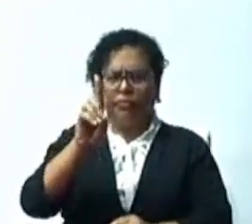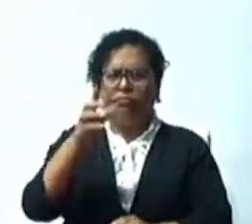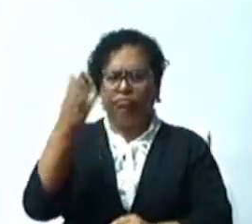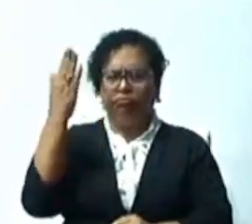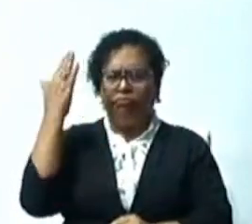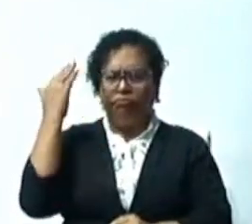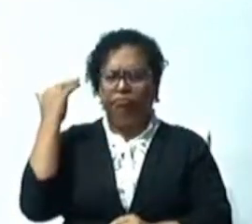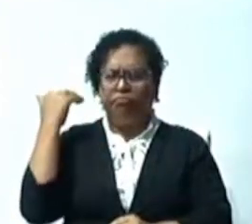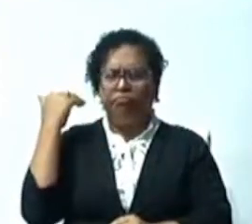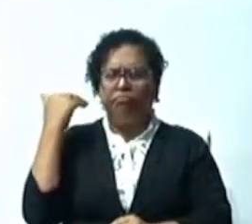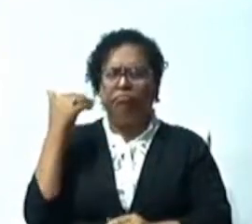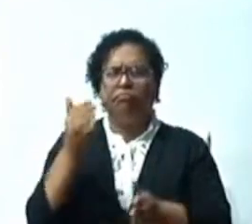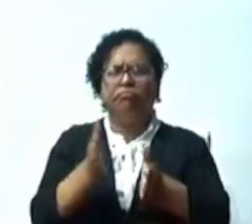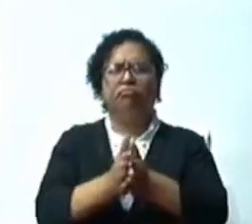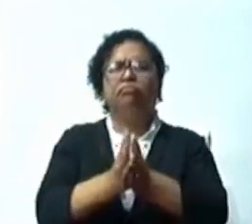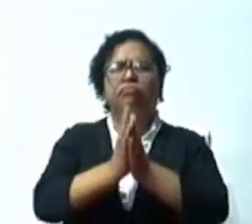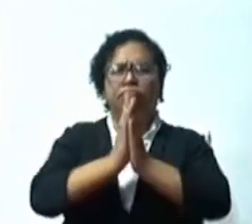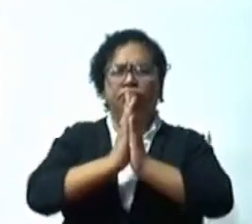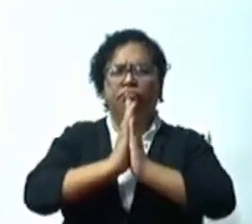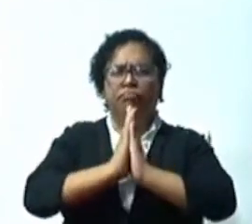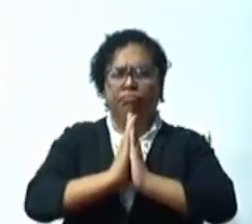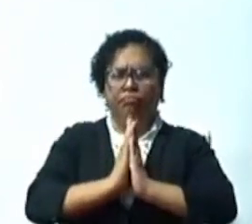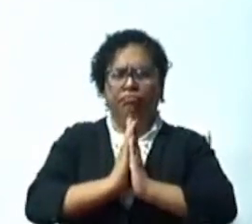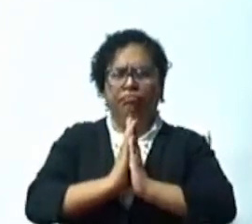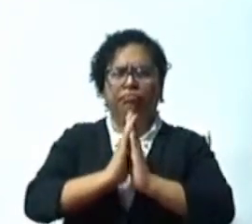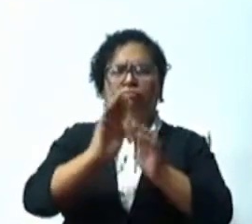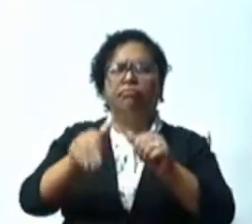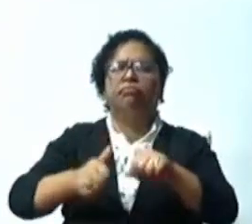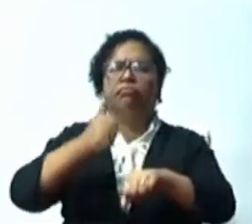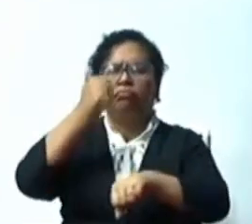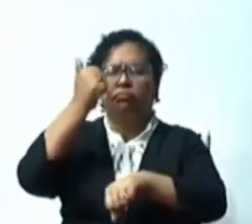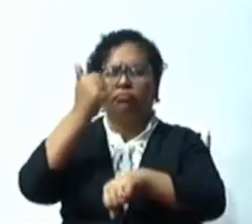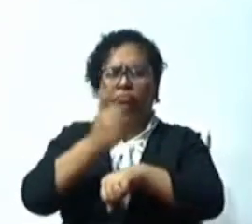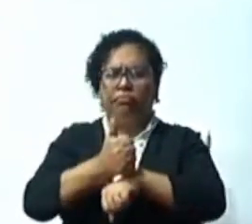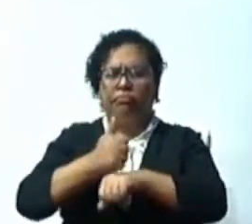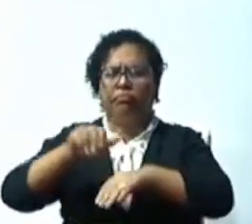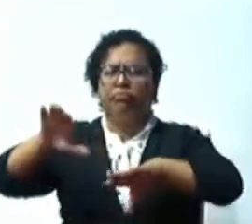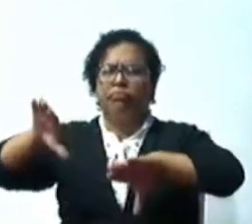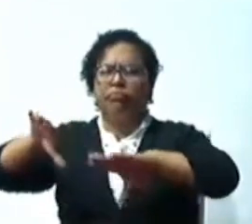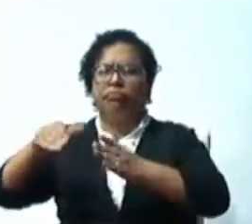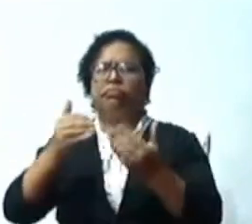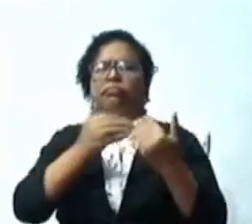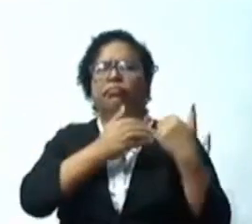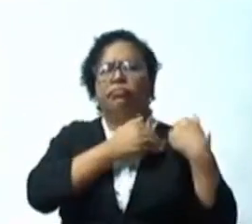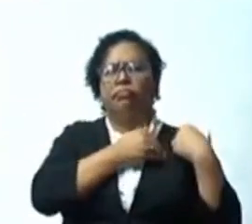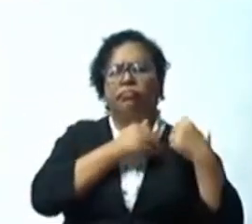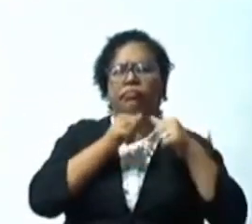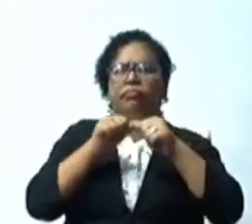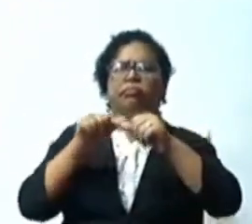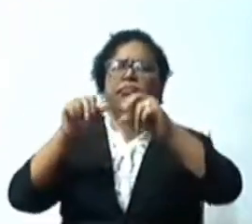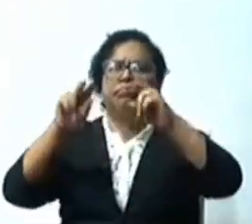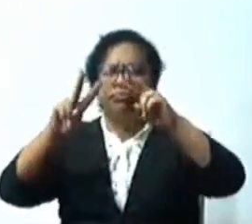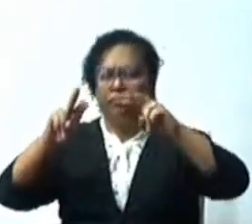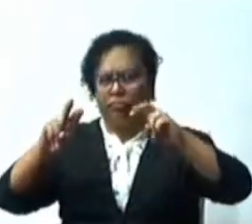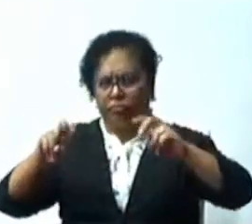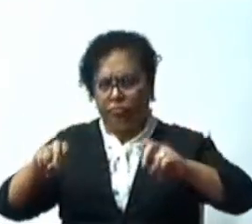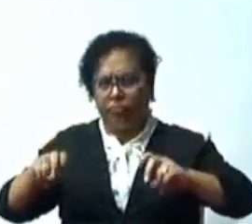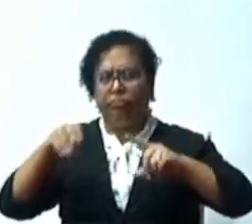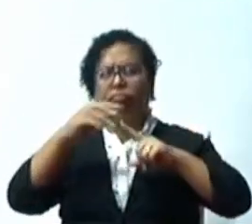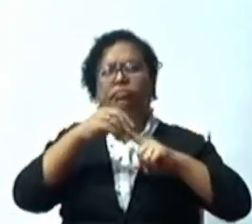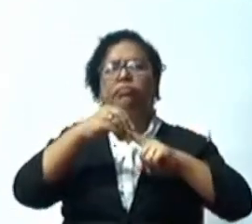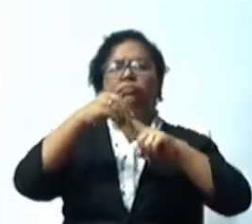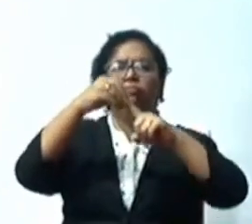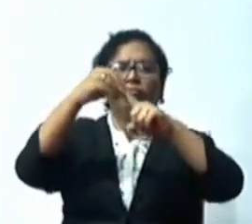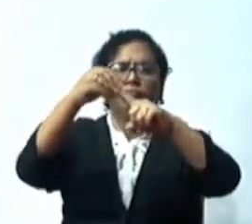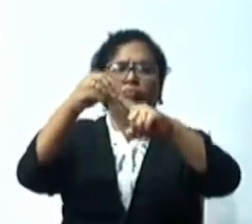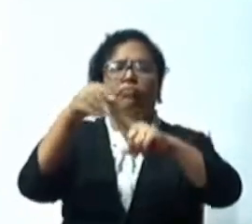la creación de una comisión especial. También el bloque del